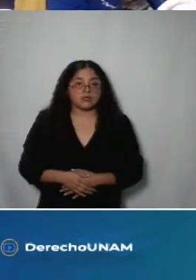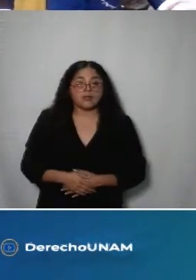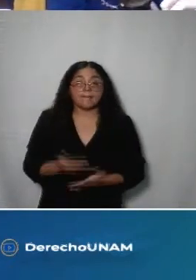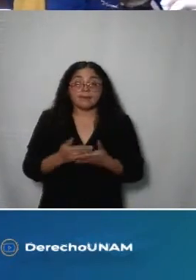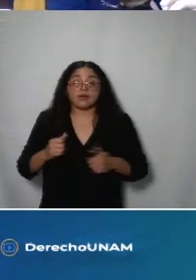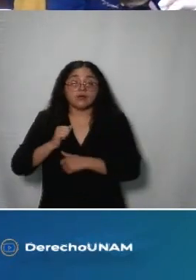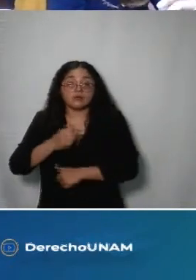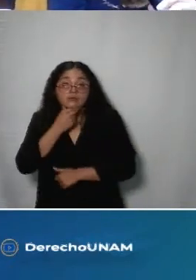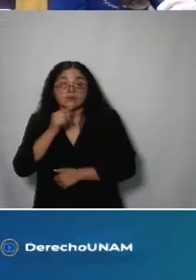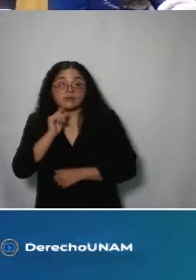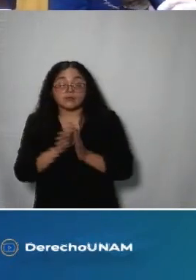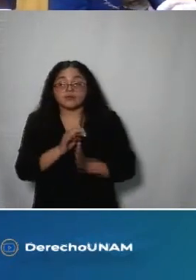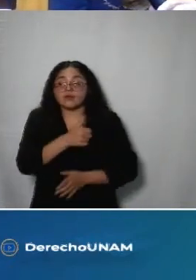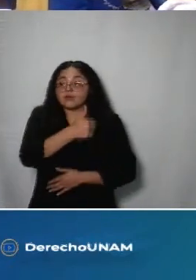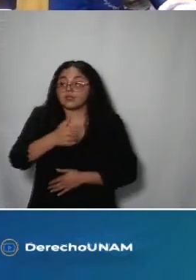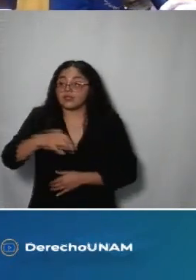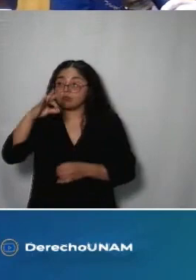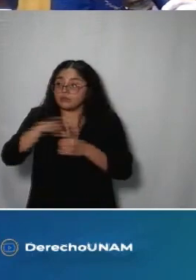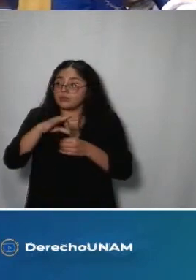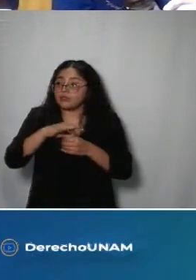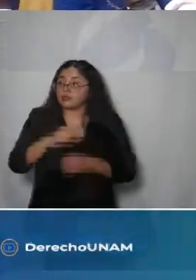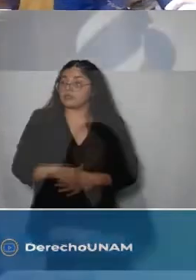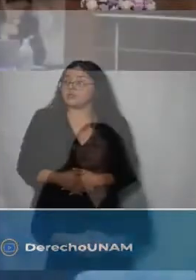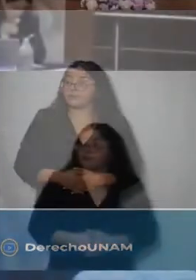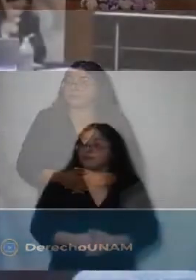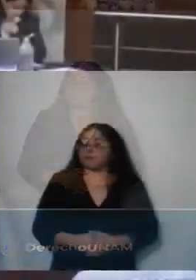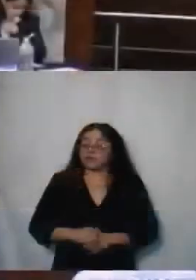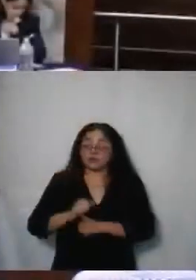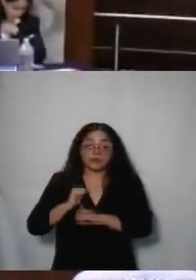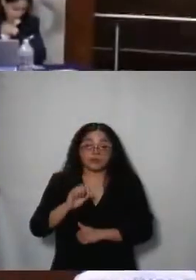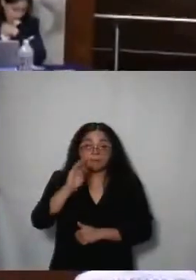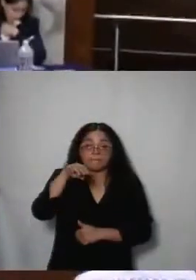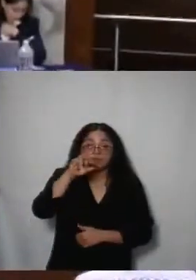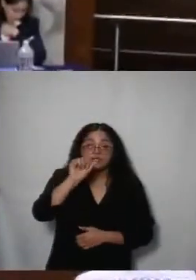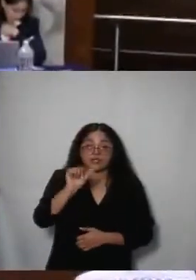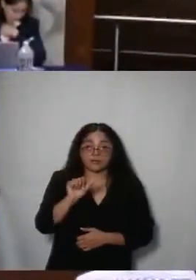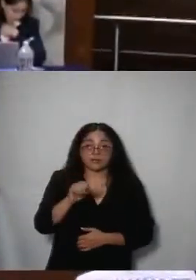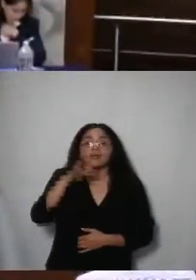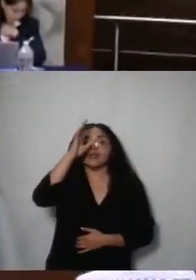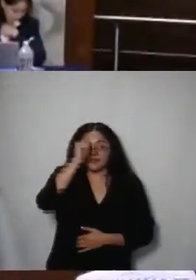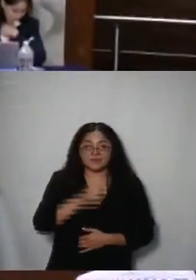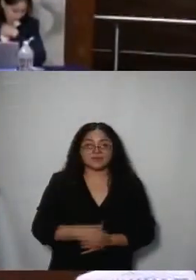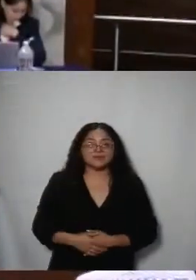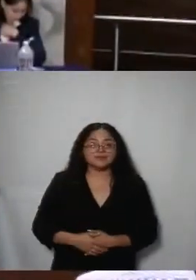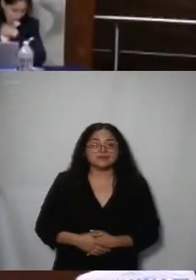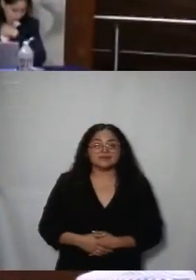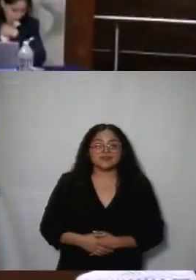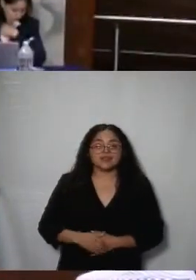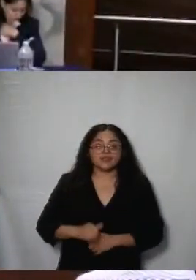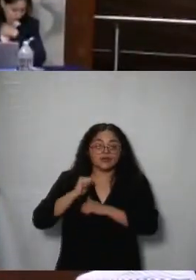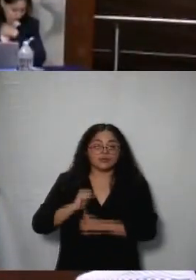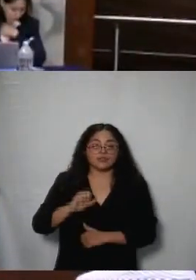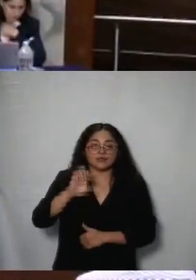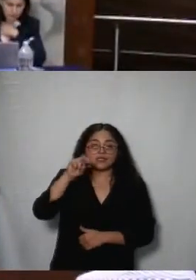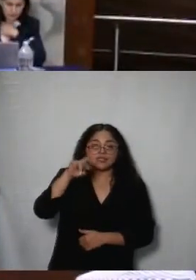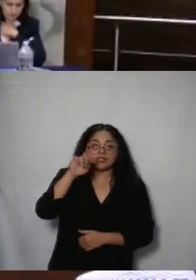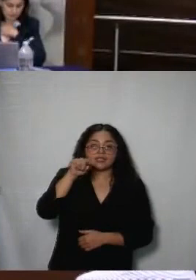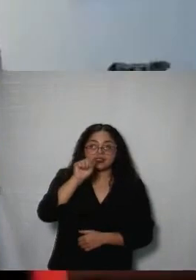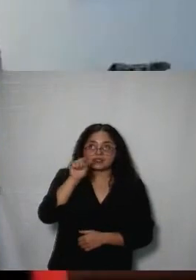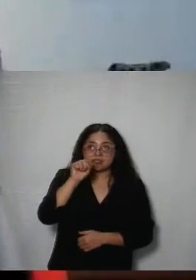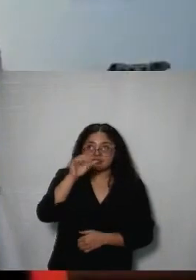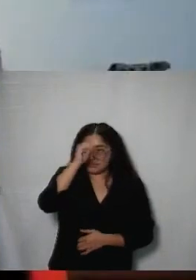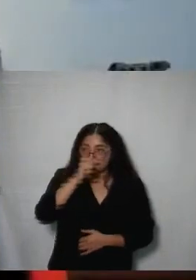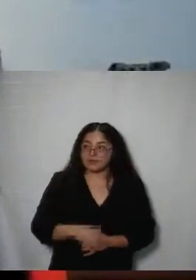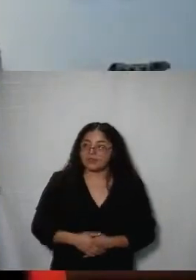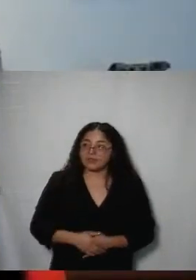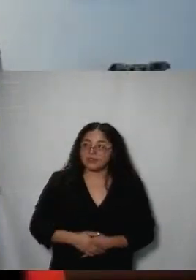comisionadas y comisionados les solicito expresar el sentido de su voto comisionado bonilla a favor comisionada enriquez